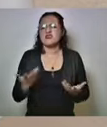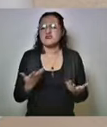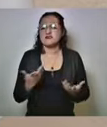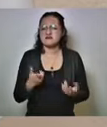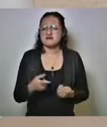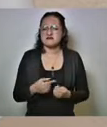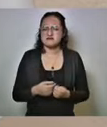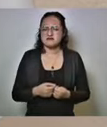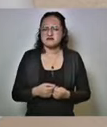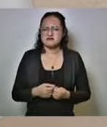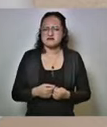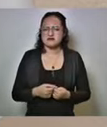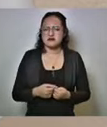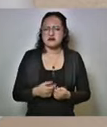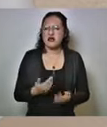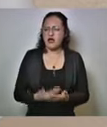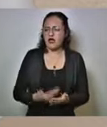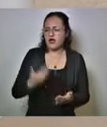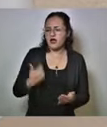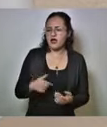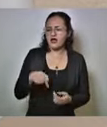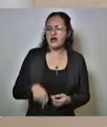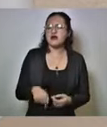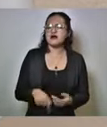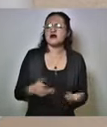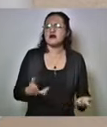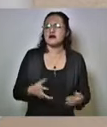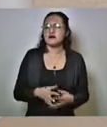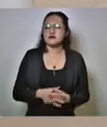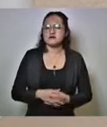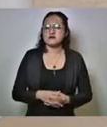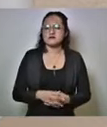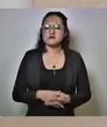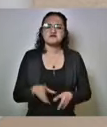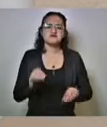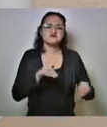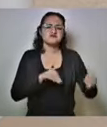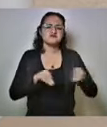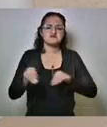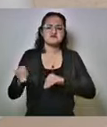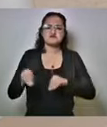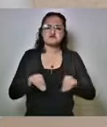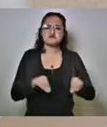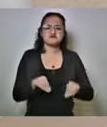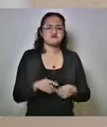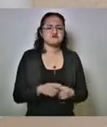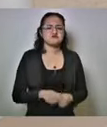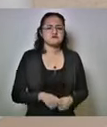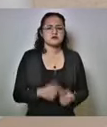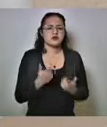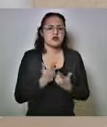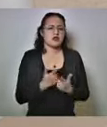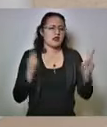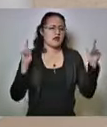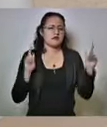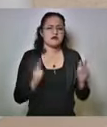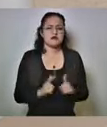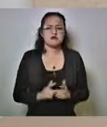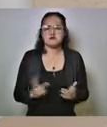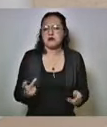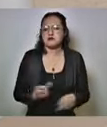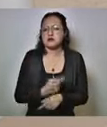delincuentes antes de estas acciones pues se movían de manera muy libre